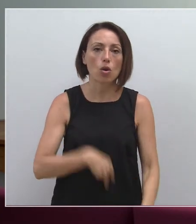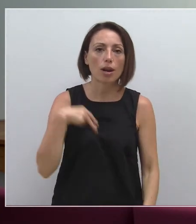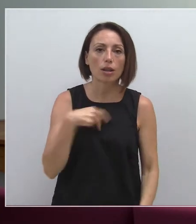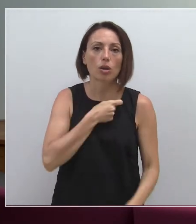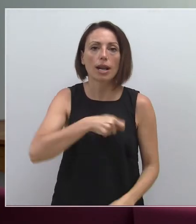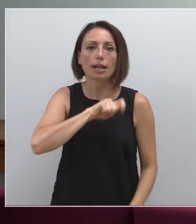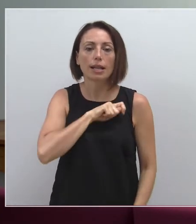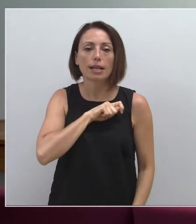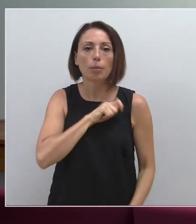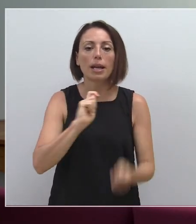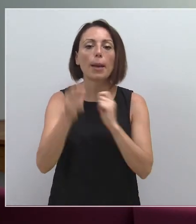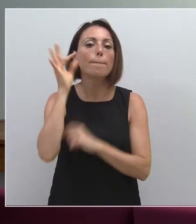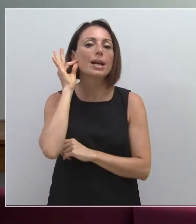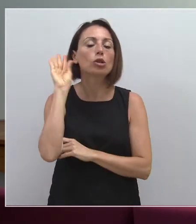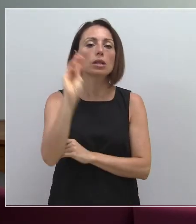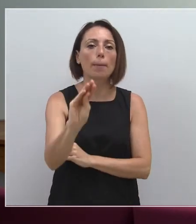Jiménez.